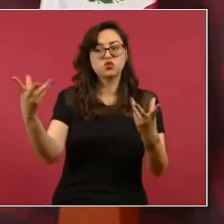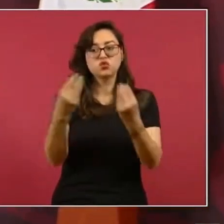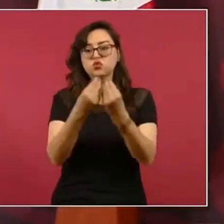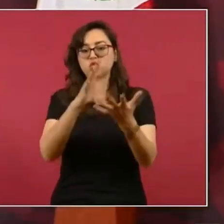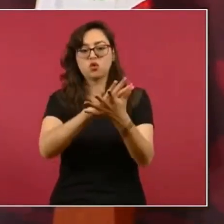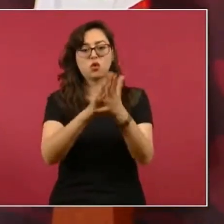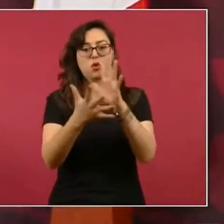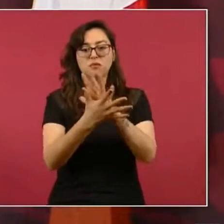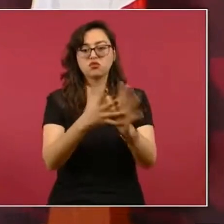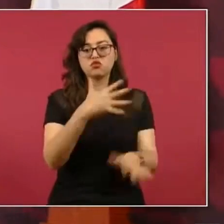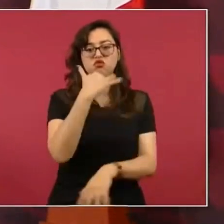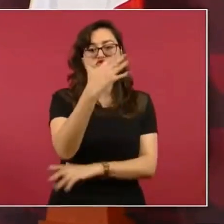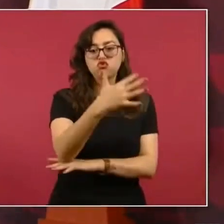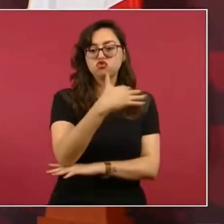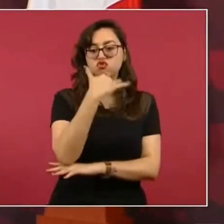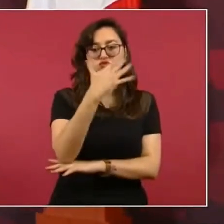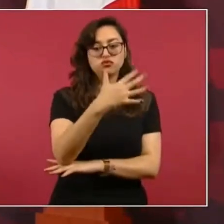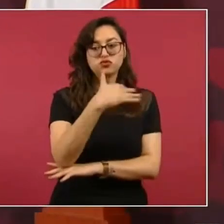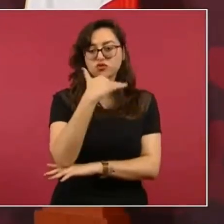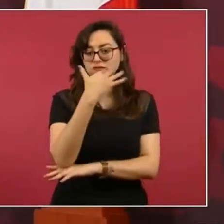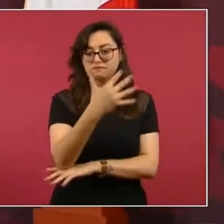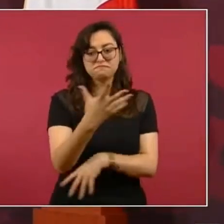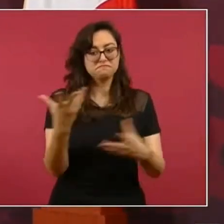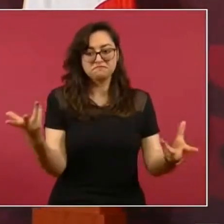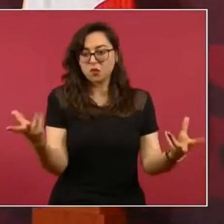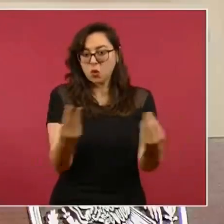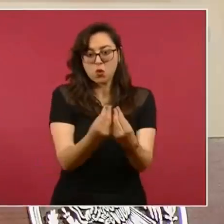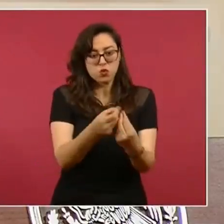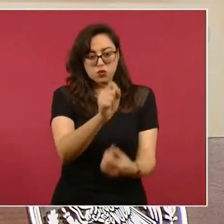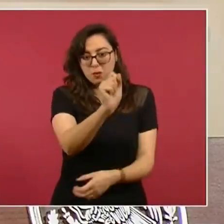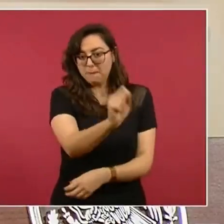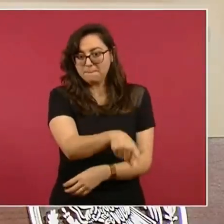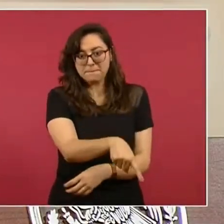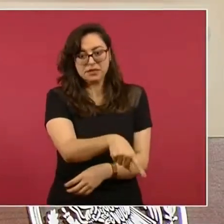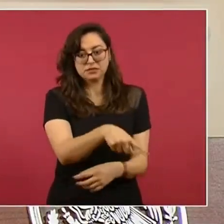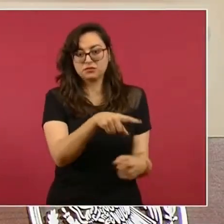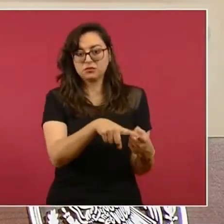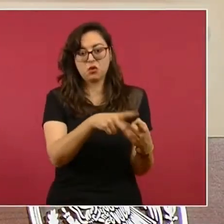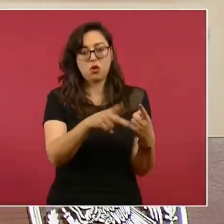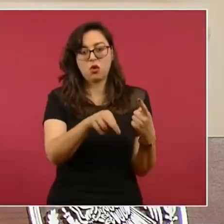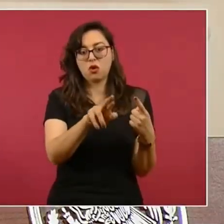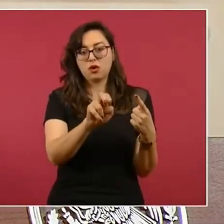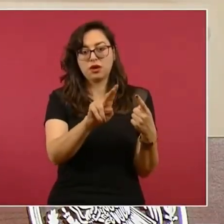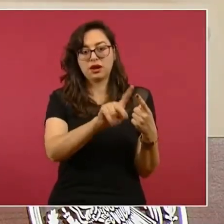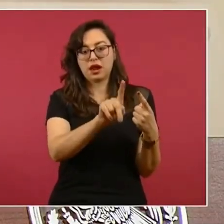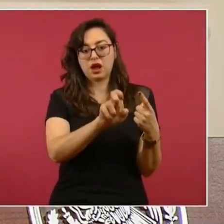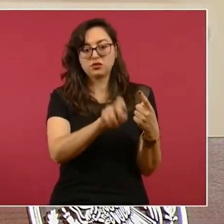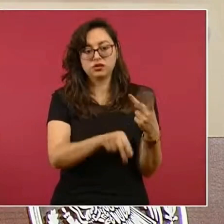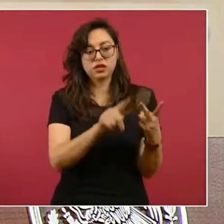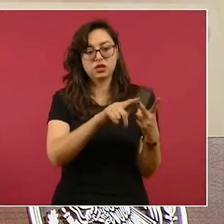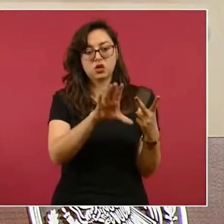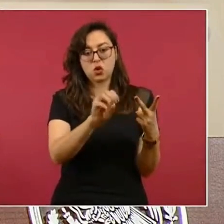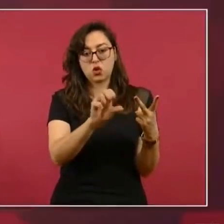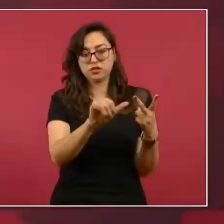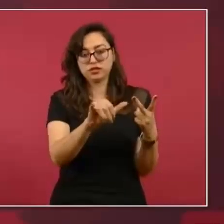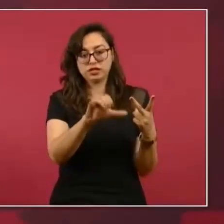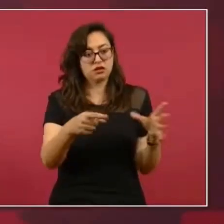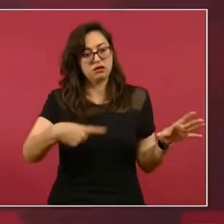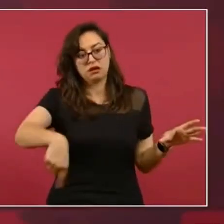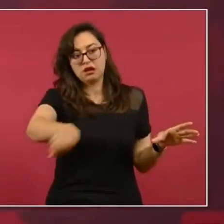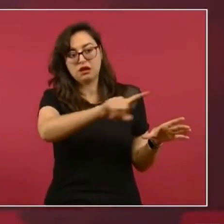Por eso lo defiende Krause y Cossío y todos ellos.